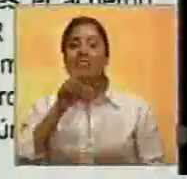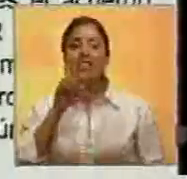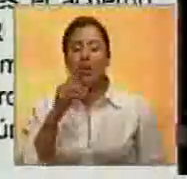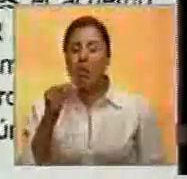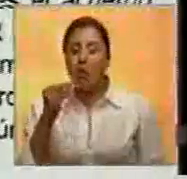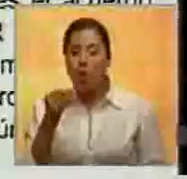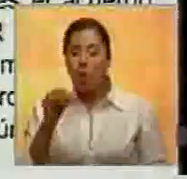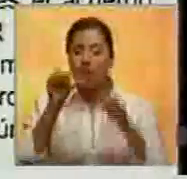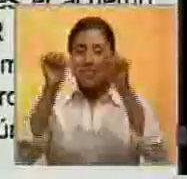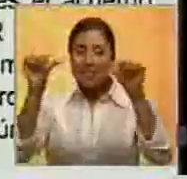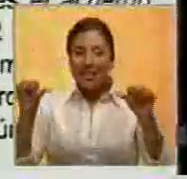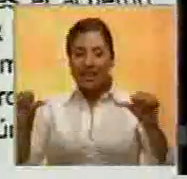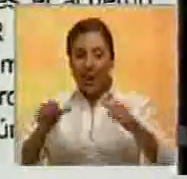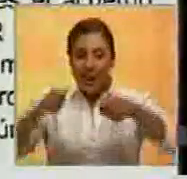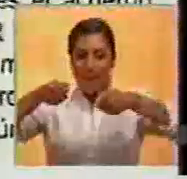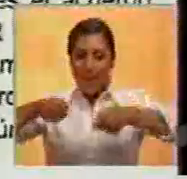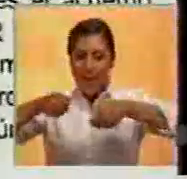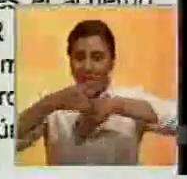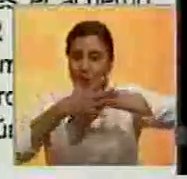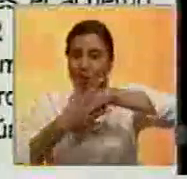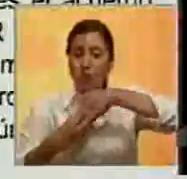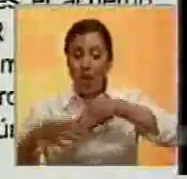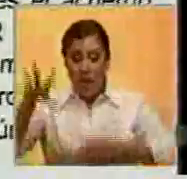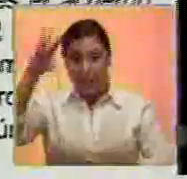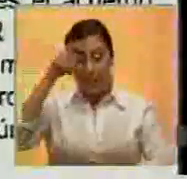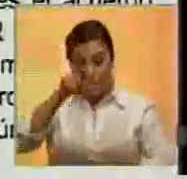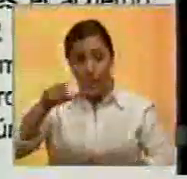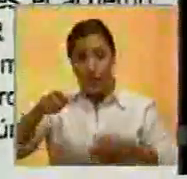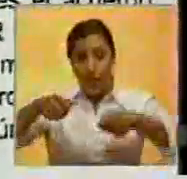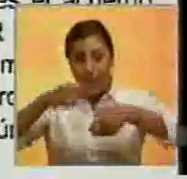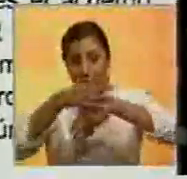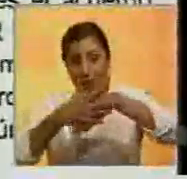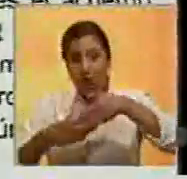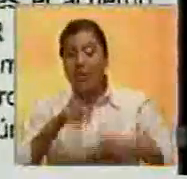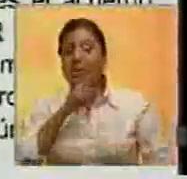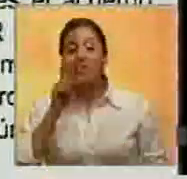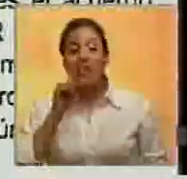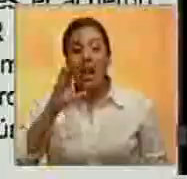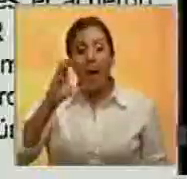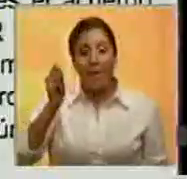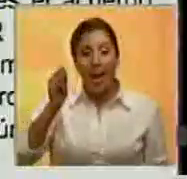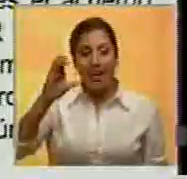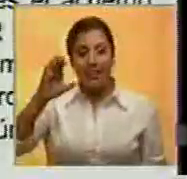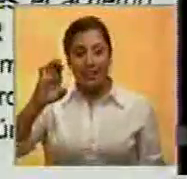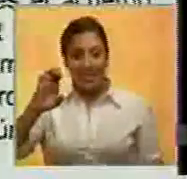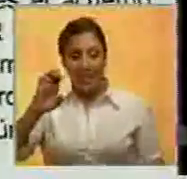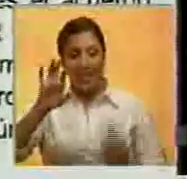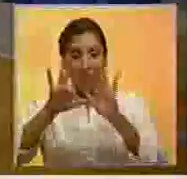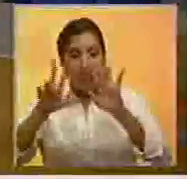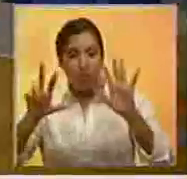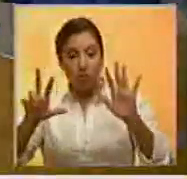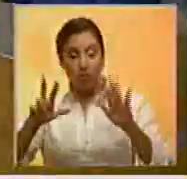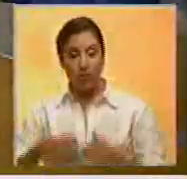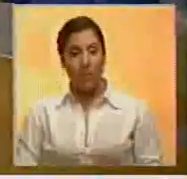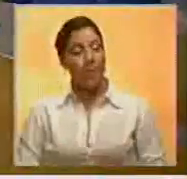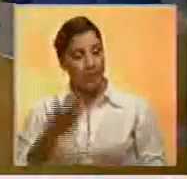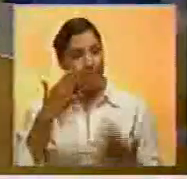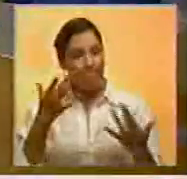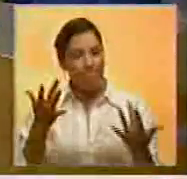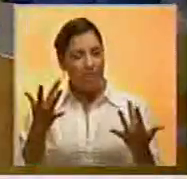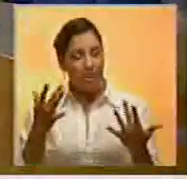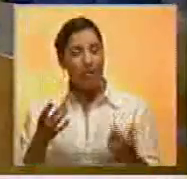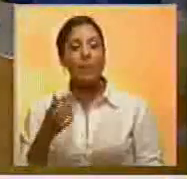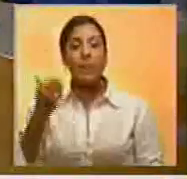en el sistema mercosuriano, para los entendidos del Mercosur, el AC-18. Fíjense,